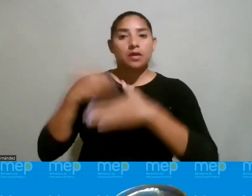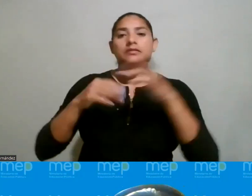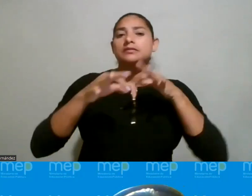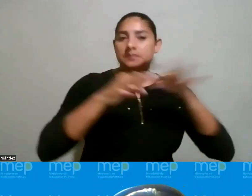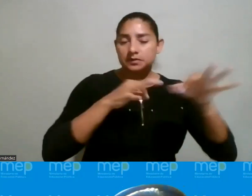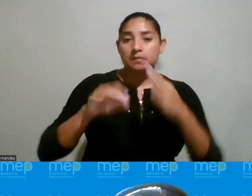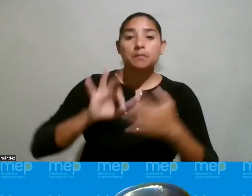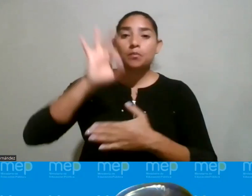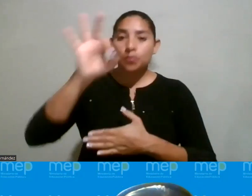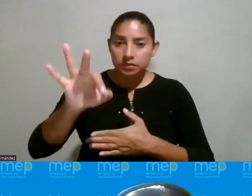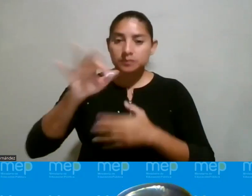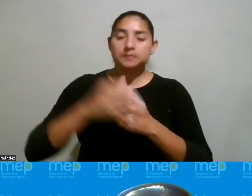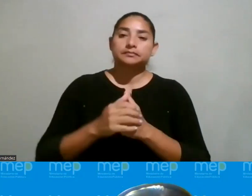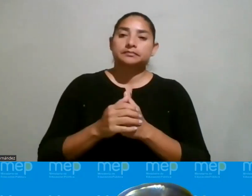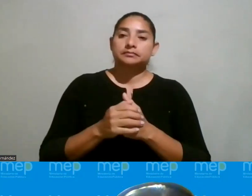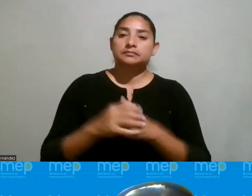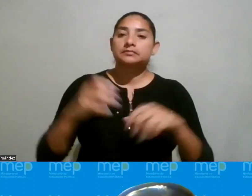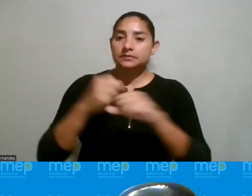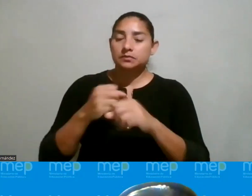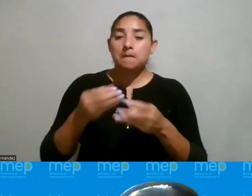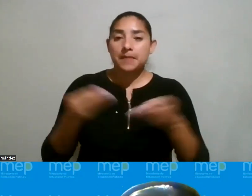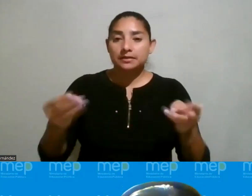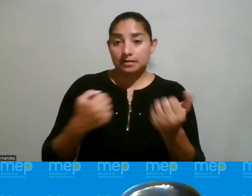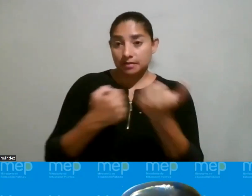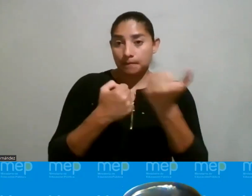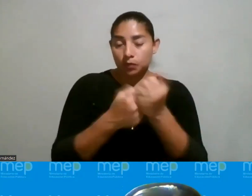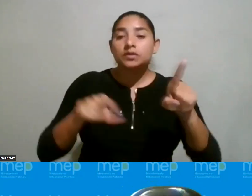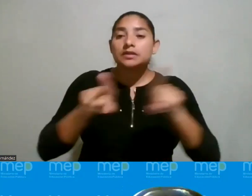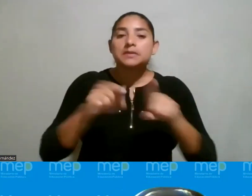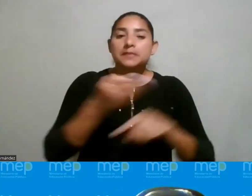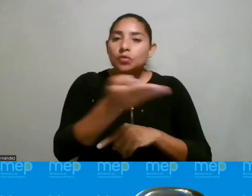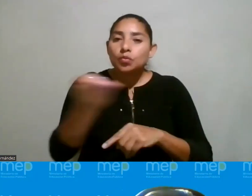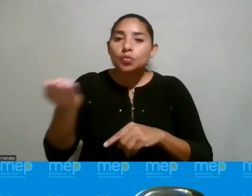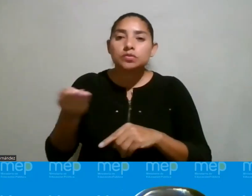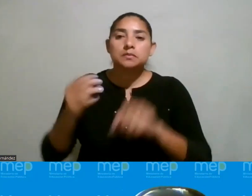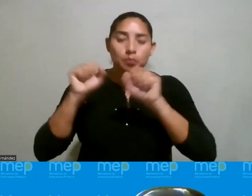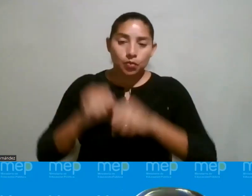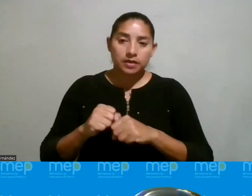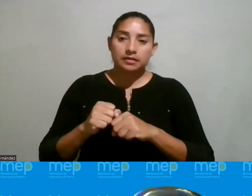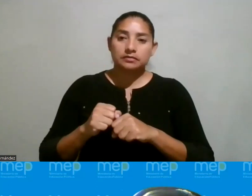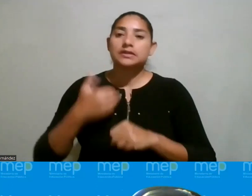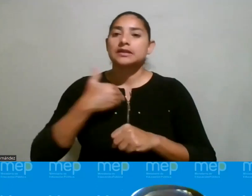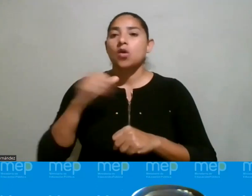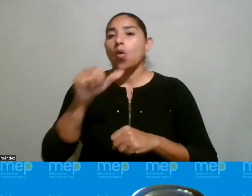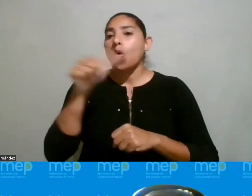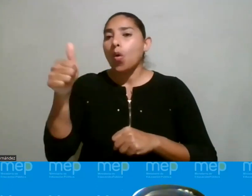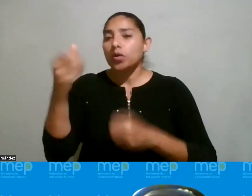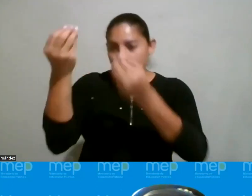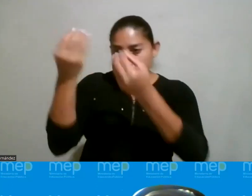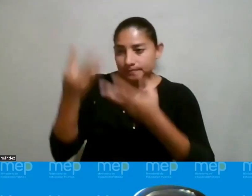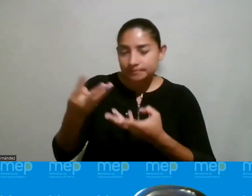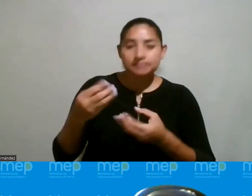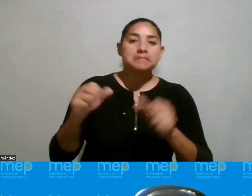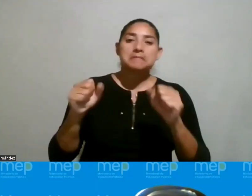próximamente va a estar generándose un material de apoyo también para que ustedes puedan tener otros insumos, ¿verdad? para